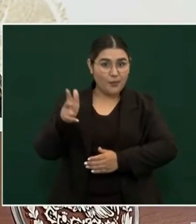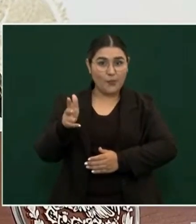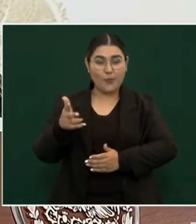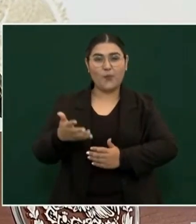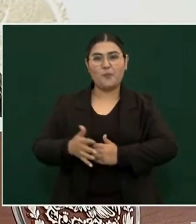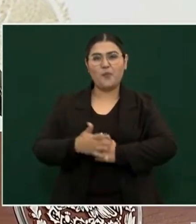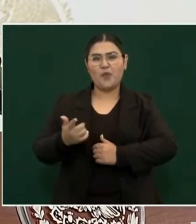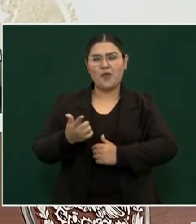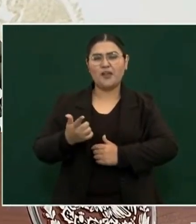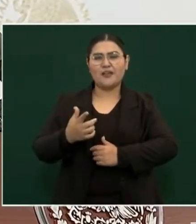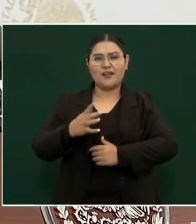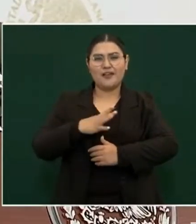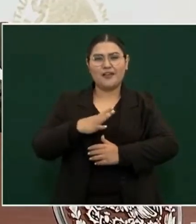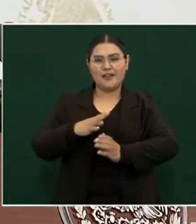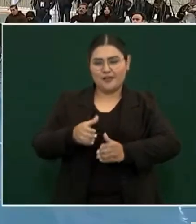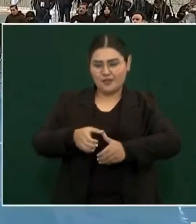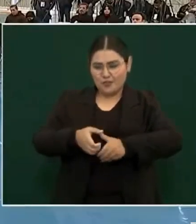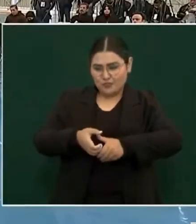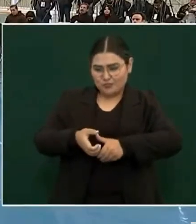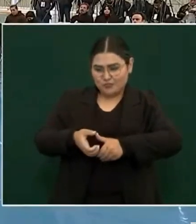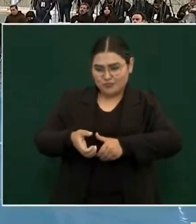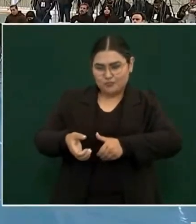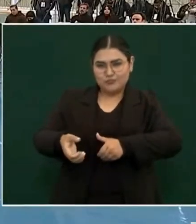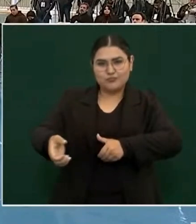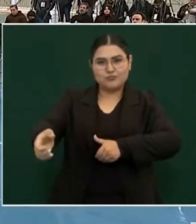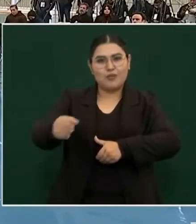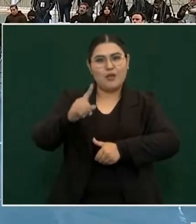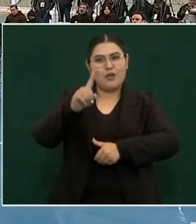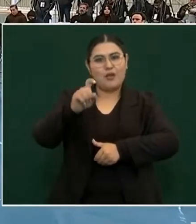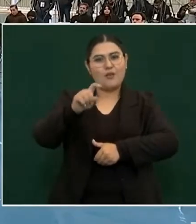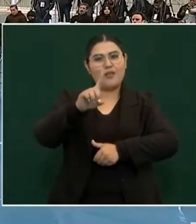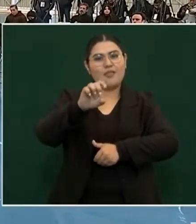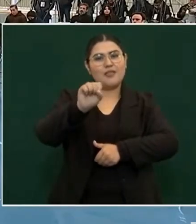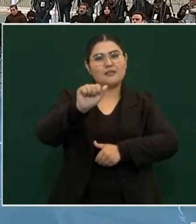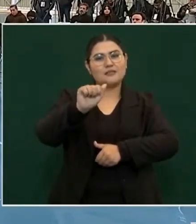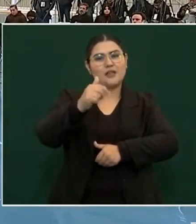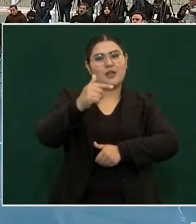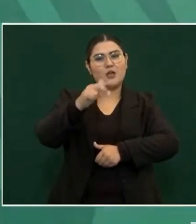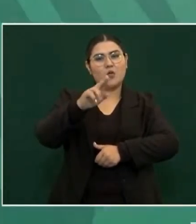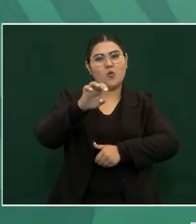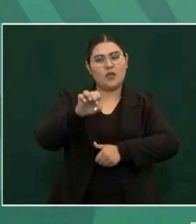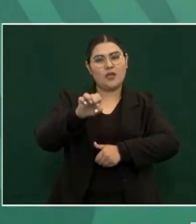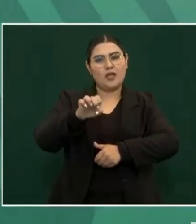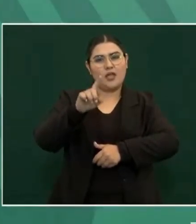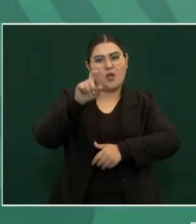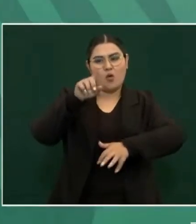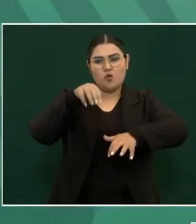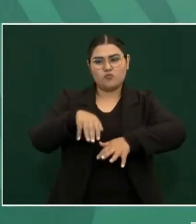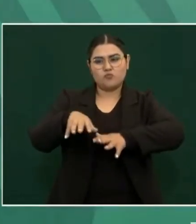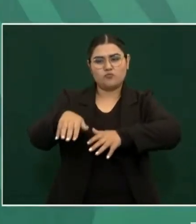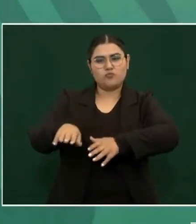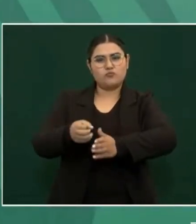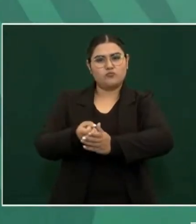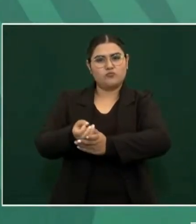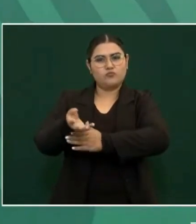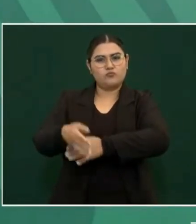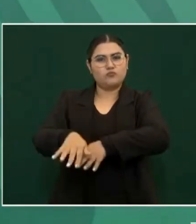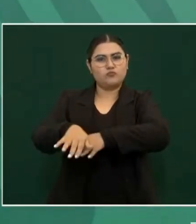hizo el gran canal del desagüe desde la época de Porfirio Díaz